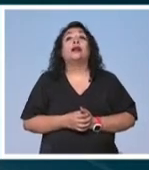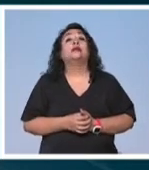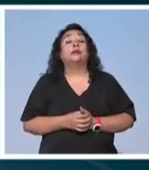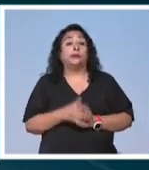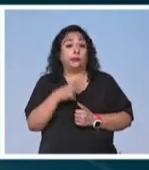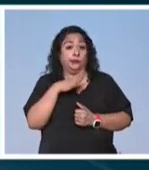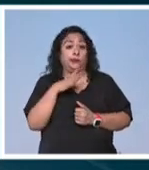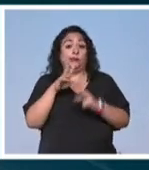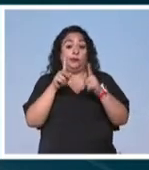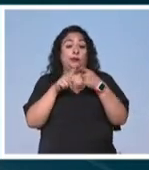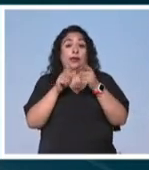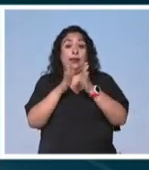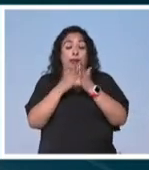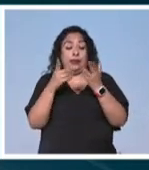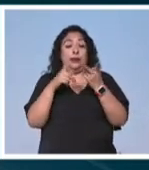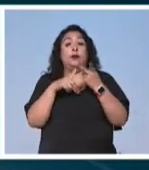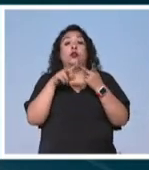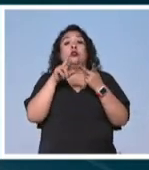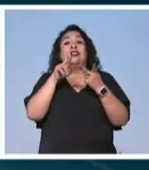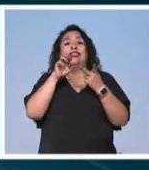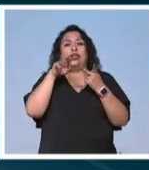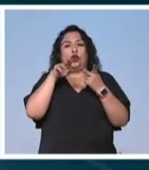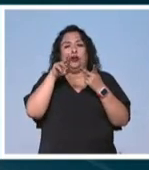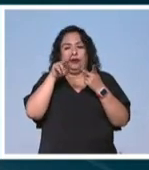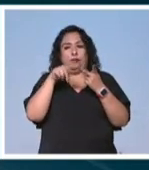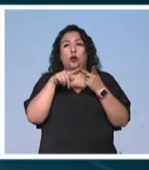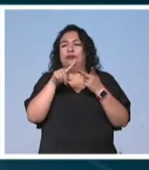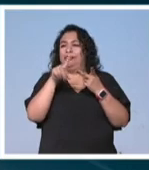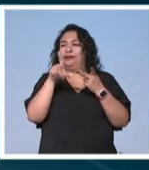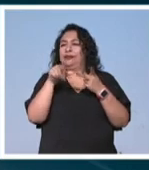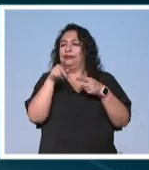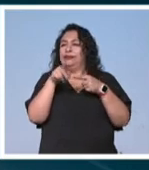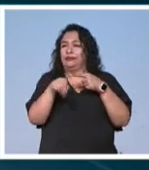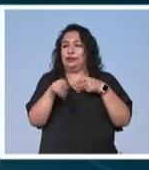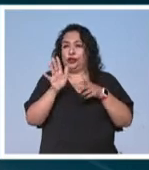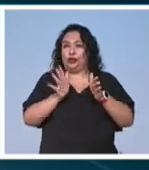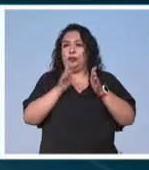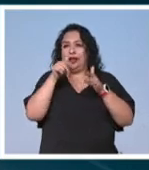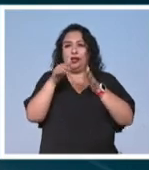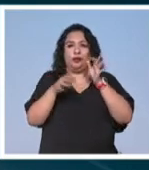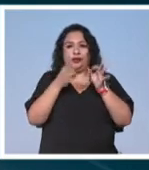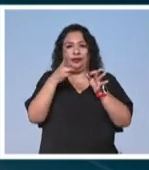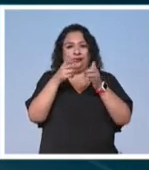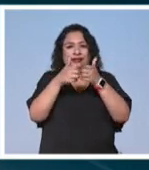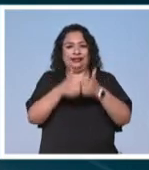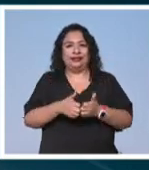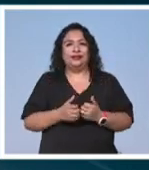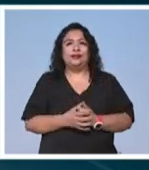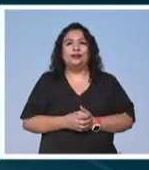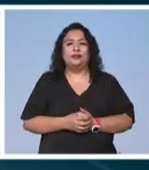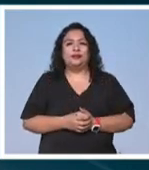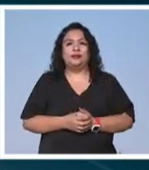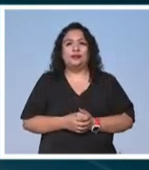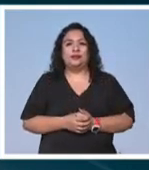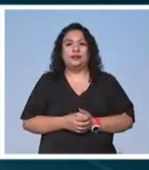Tenemos libros, tenemos Rincón Nipón en un momento más. Muchas sorpresas aquí en Noticias 22. Ya volvemos.